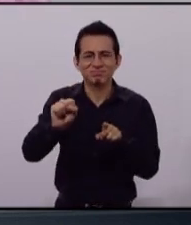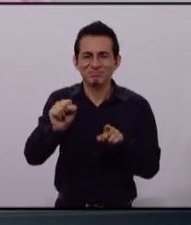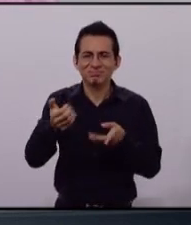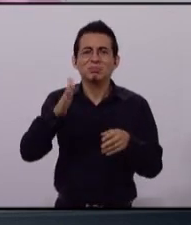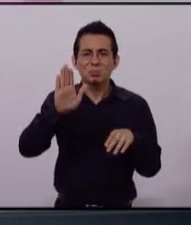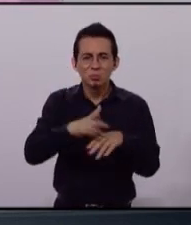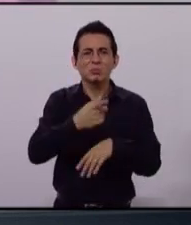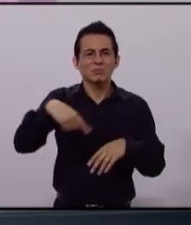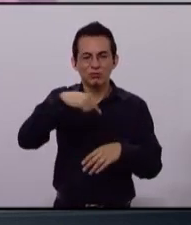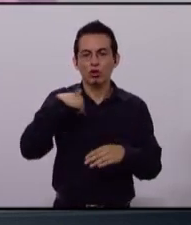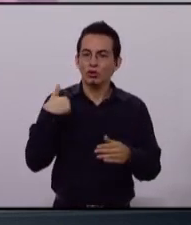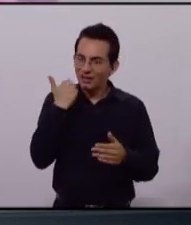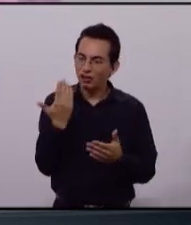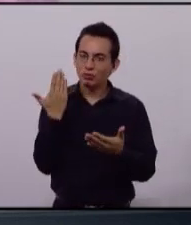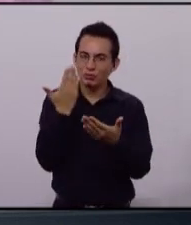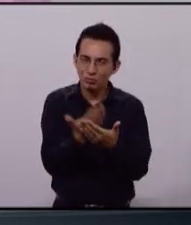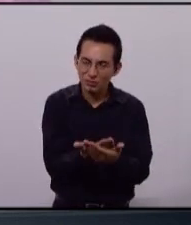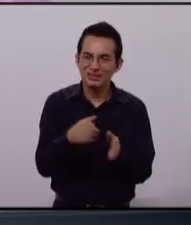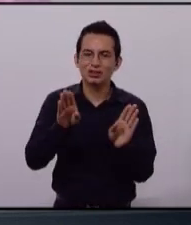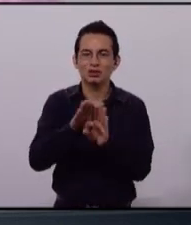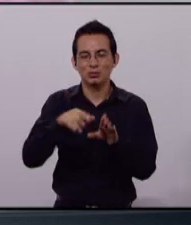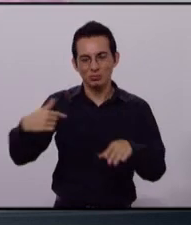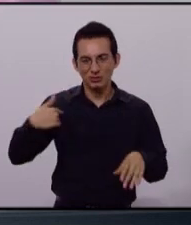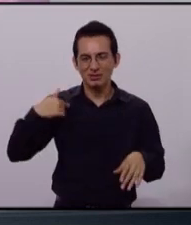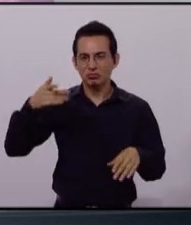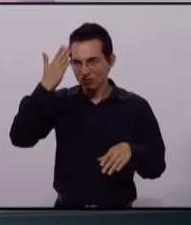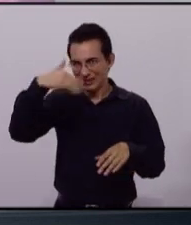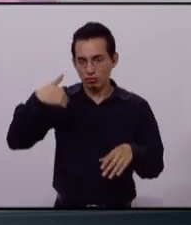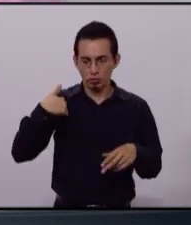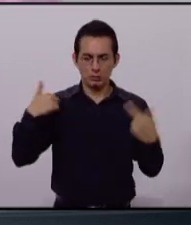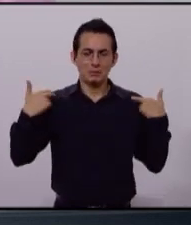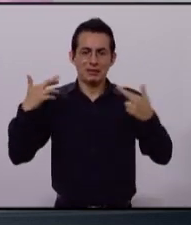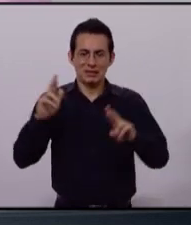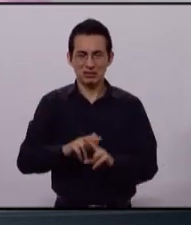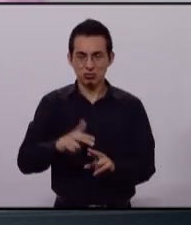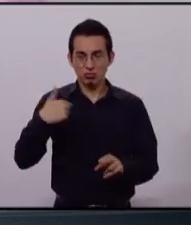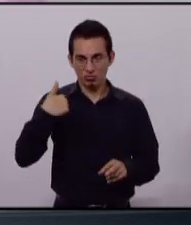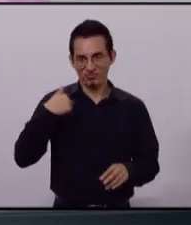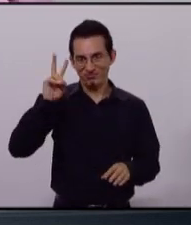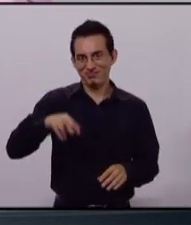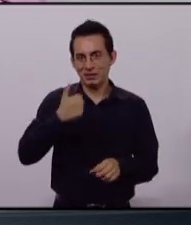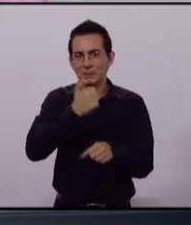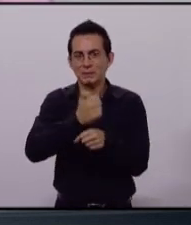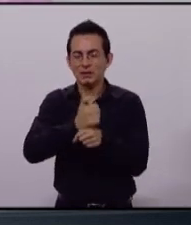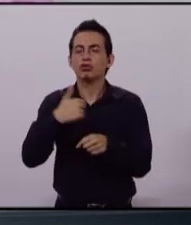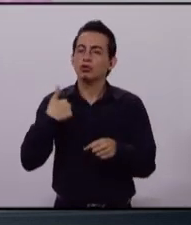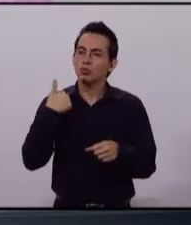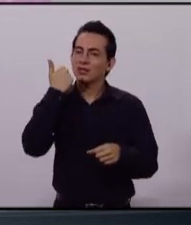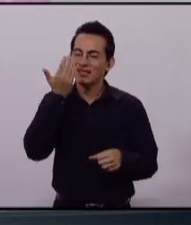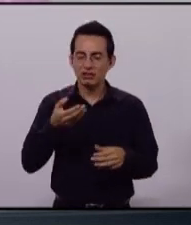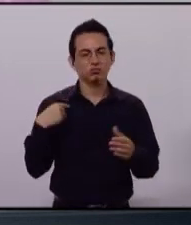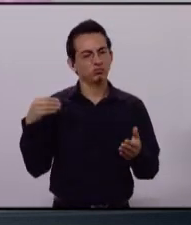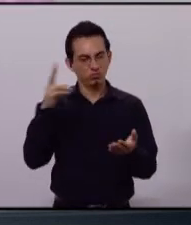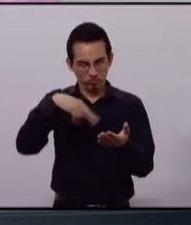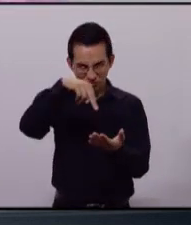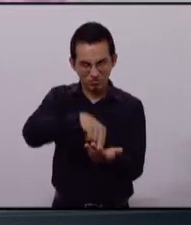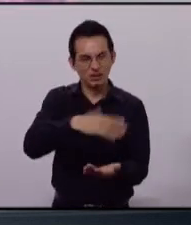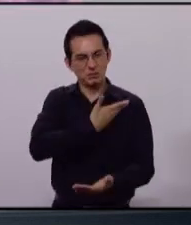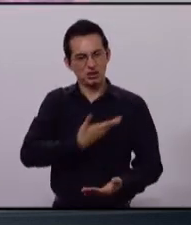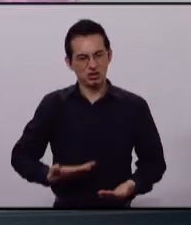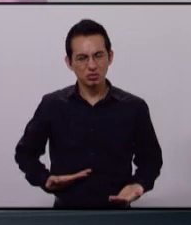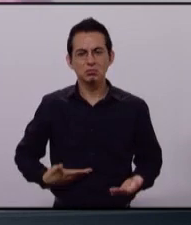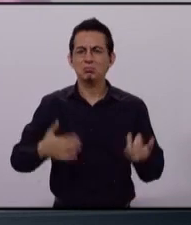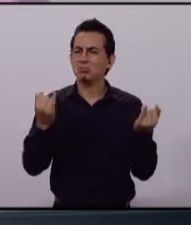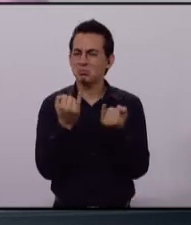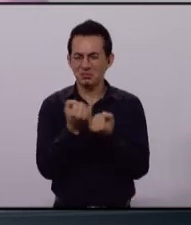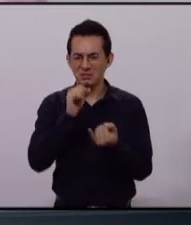parte de la propuesta de mi gobierno, como les dije un inicio, soy maestro de primaria, parte de la propuesta de mi gobierno es de llegar a ser presidente municipal, ganar lo mismo